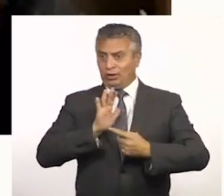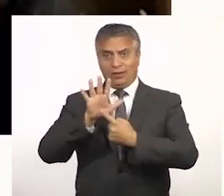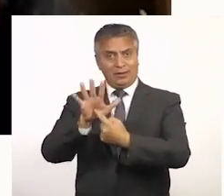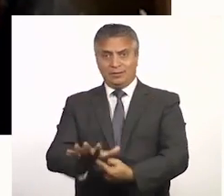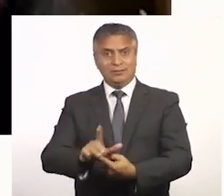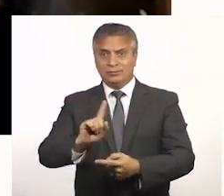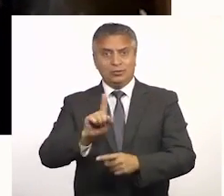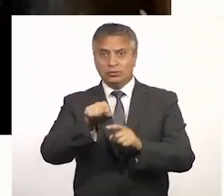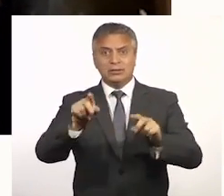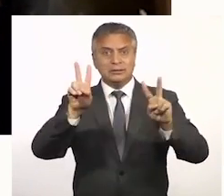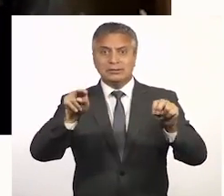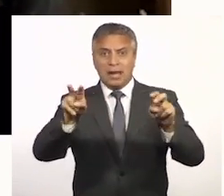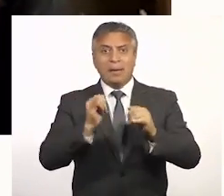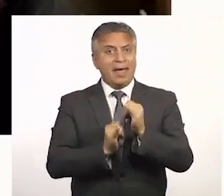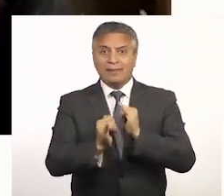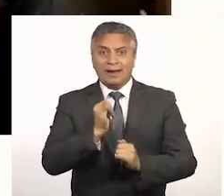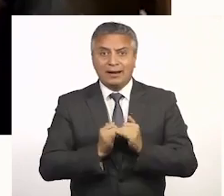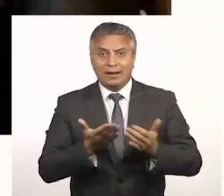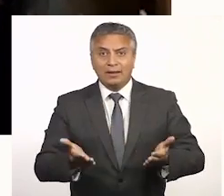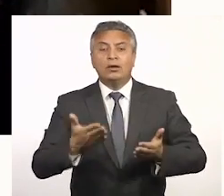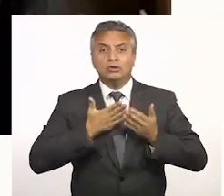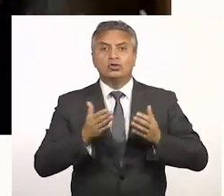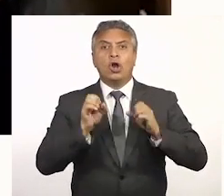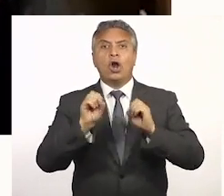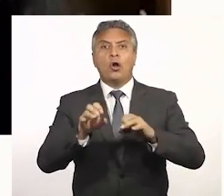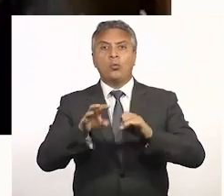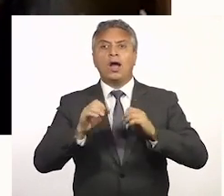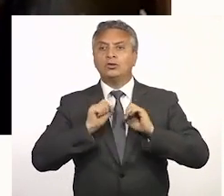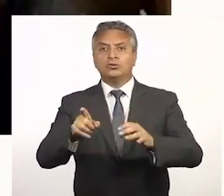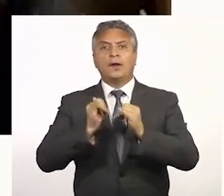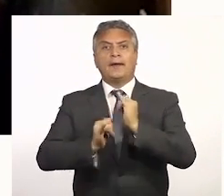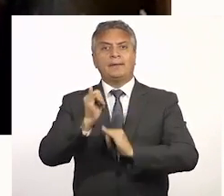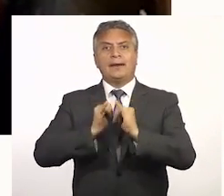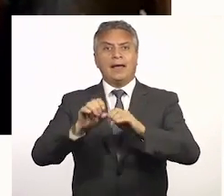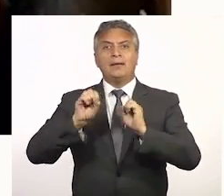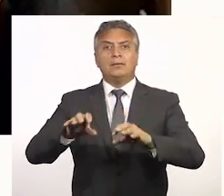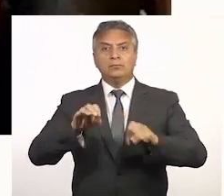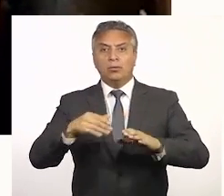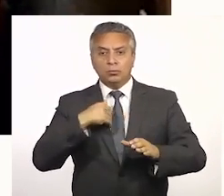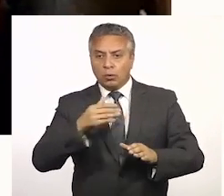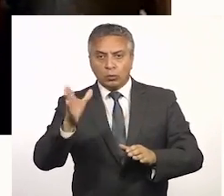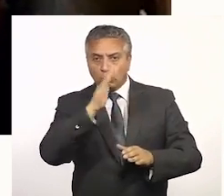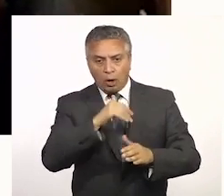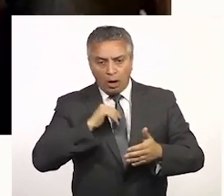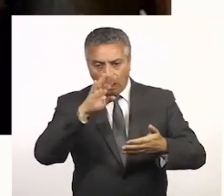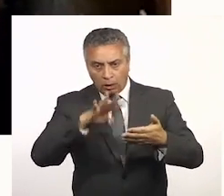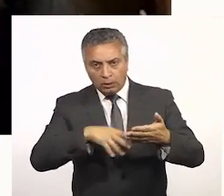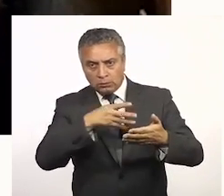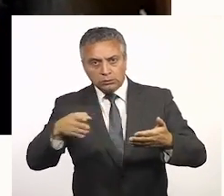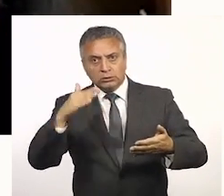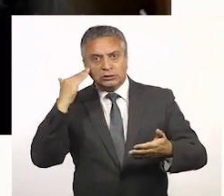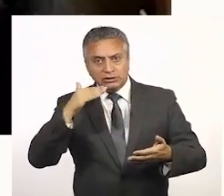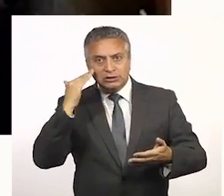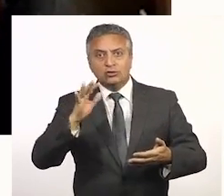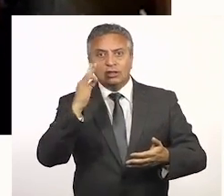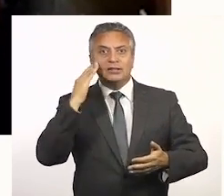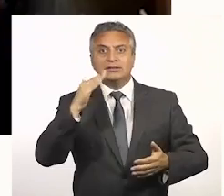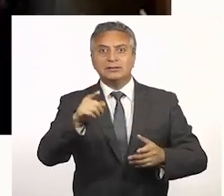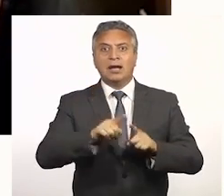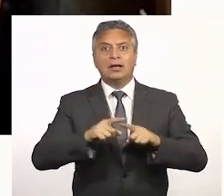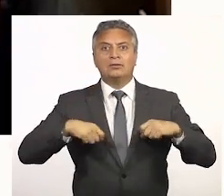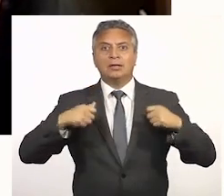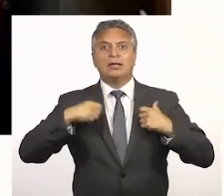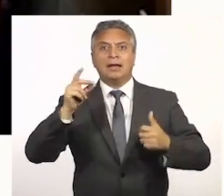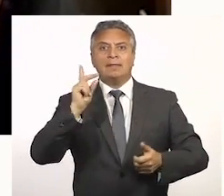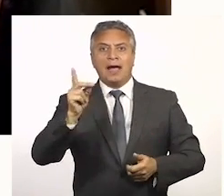discriminar no solo en lo que tiene que ver con Internet, porque yo no saco nada de tener una educación por Internet si no tengo contenido para niños,